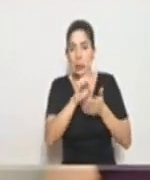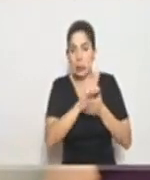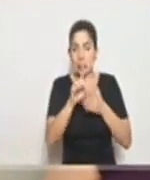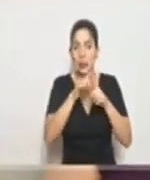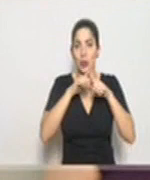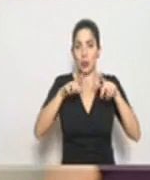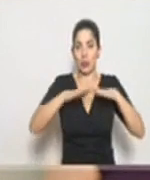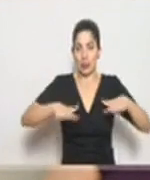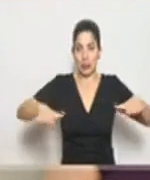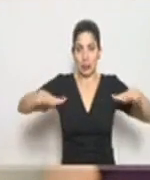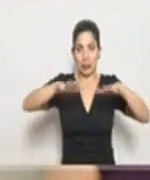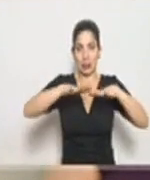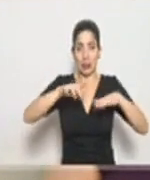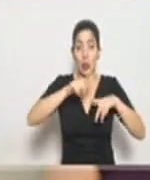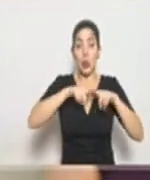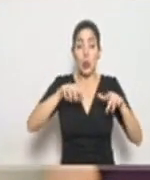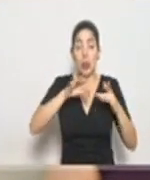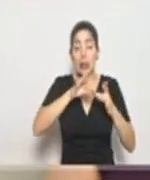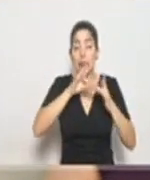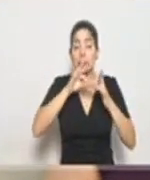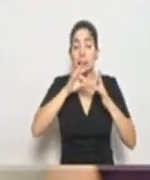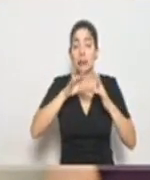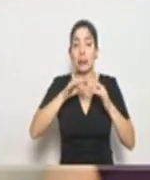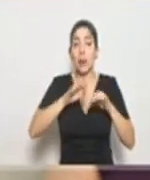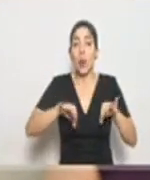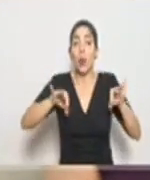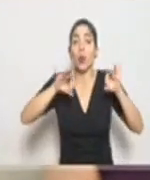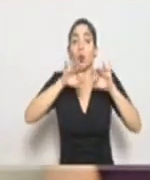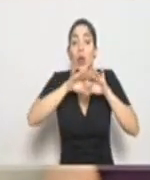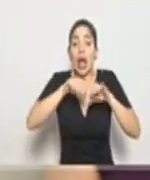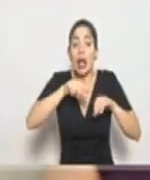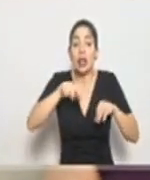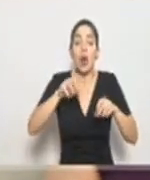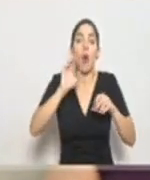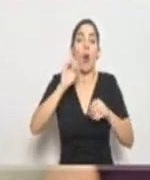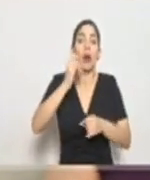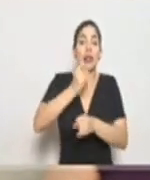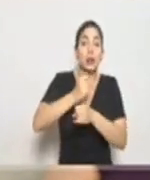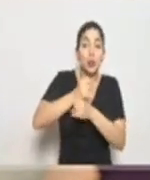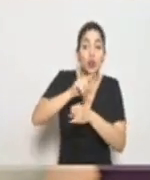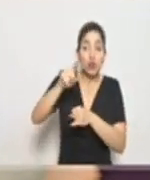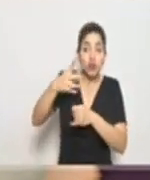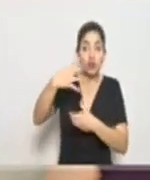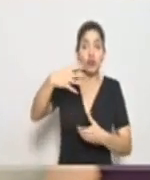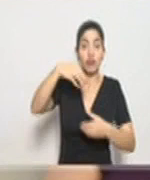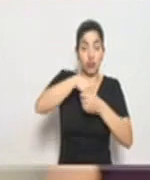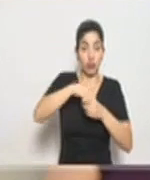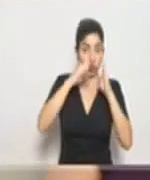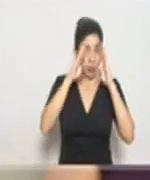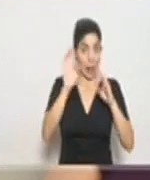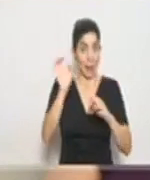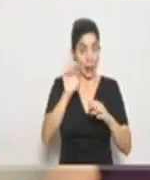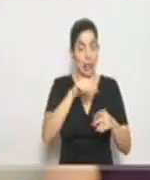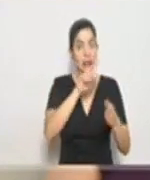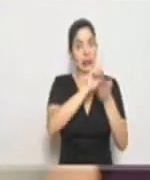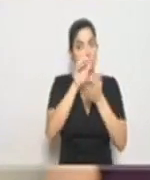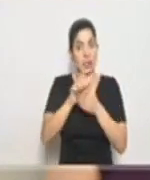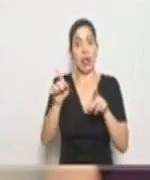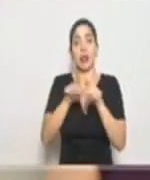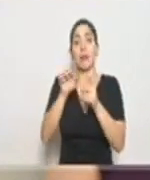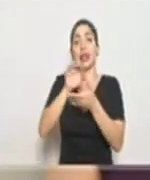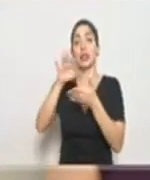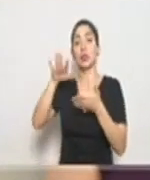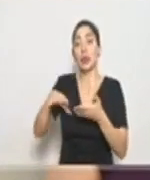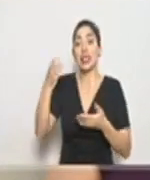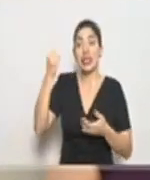instalaciones vitales, instalaciones de instituciones que participan directamente en la atención de la emergencia y escuelas que